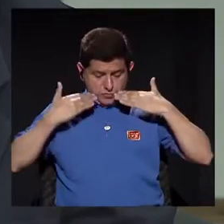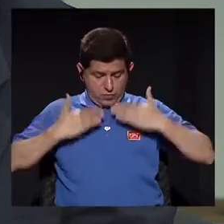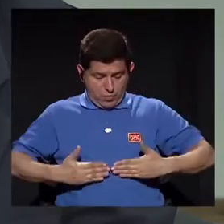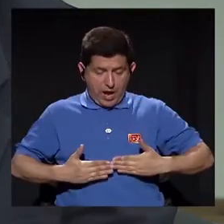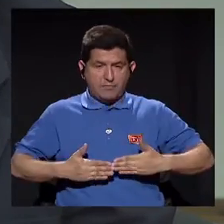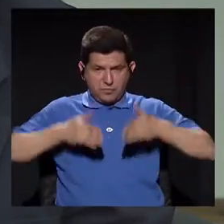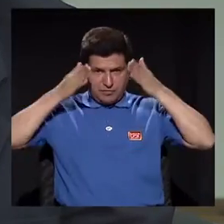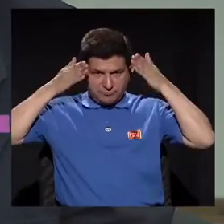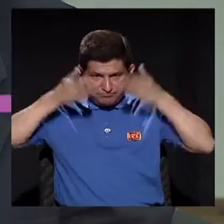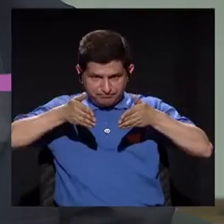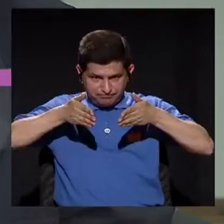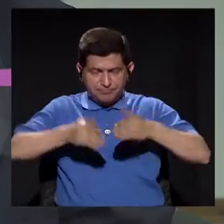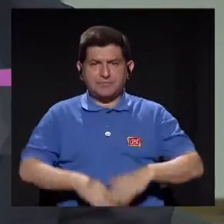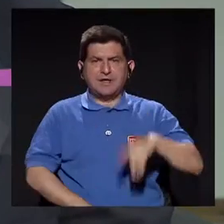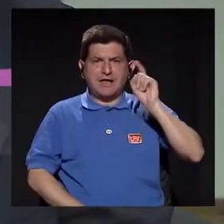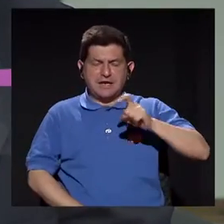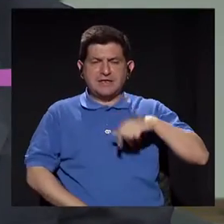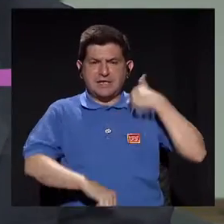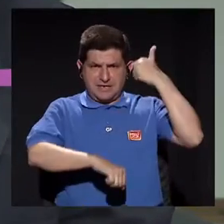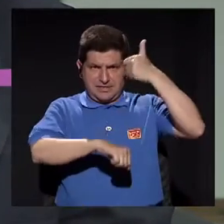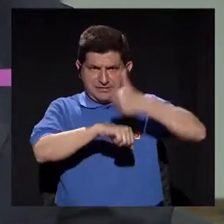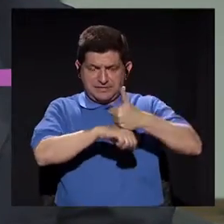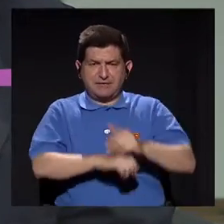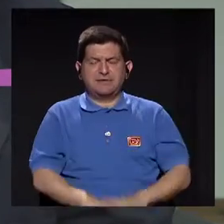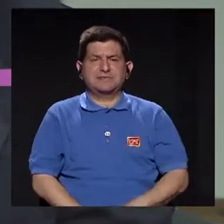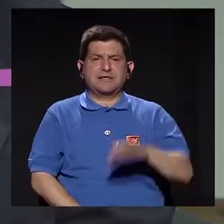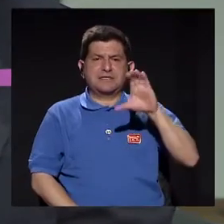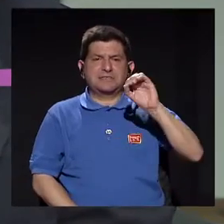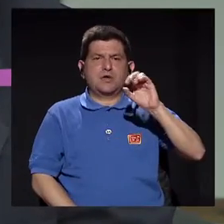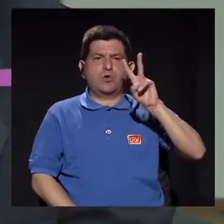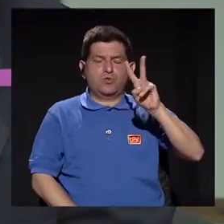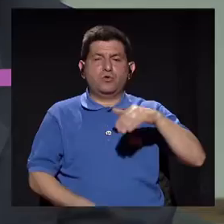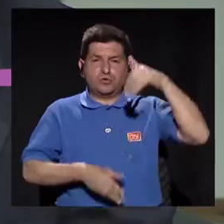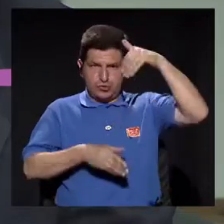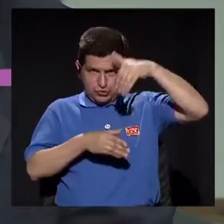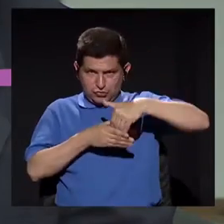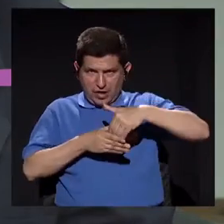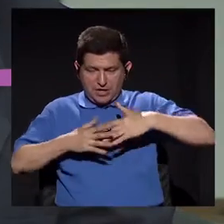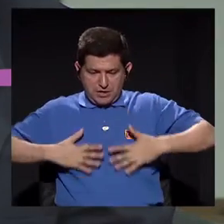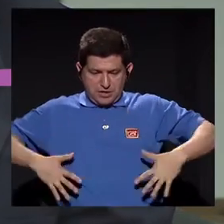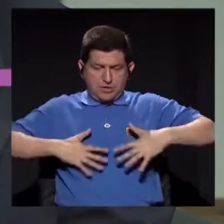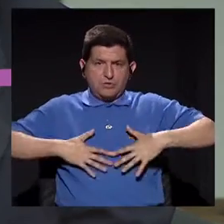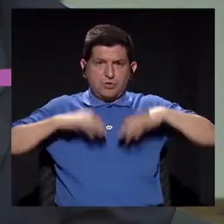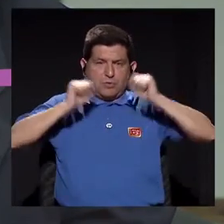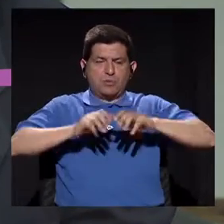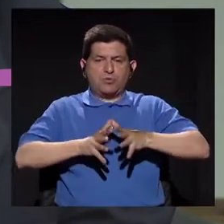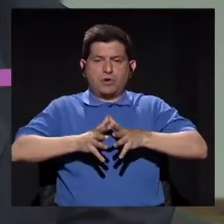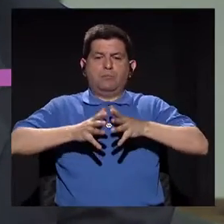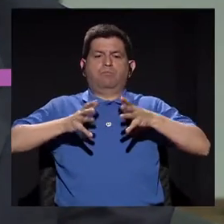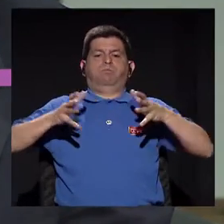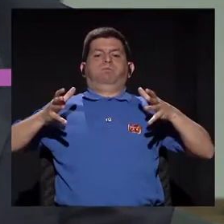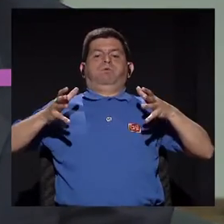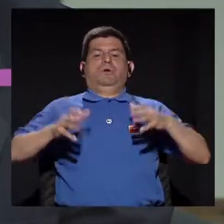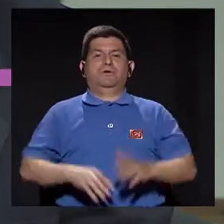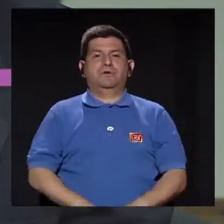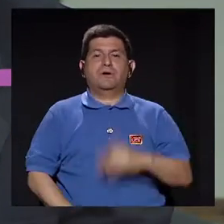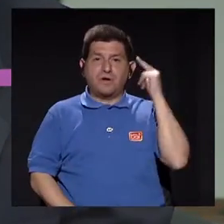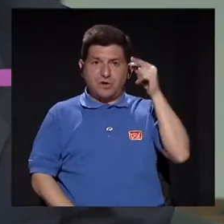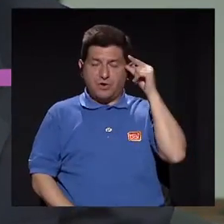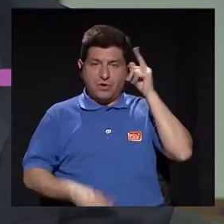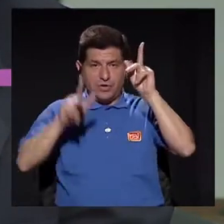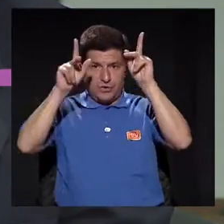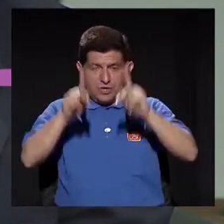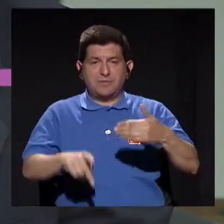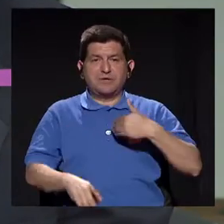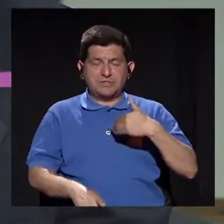abdomen y ese abdomen tenemos que colocarle CO2 dentro de la cavidad peritoneal para hacer el espacio, pues obviamente